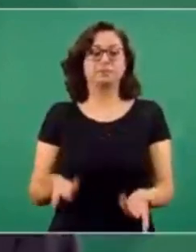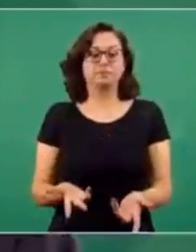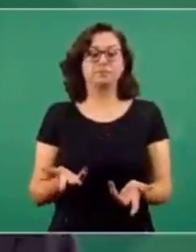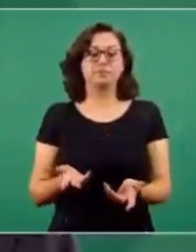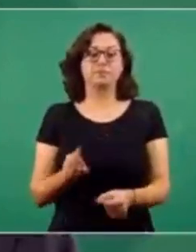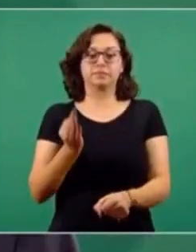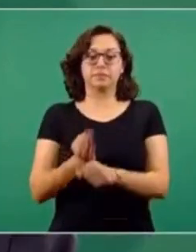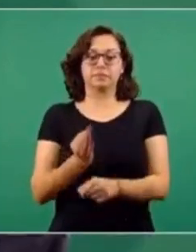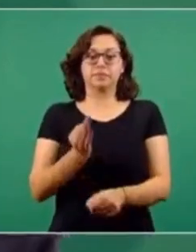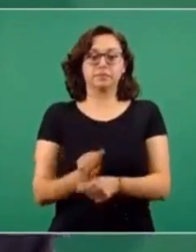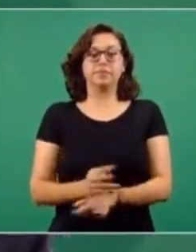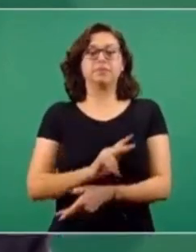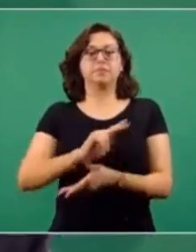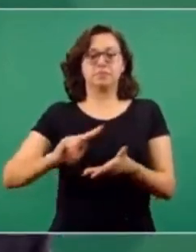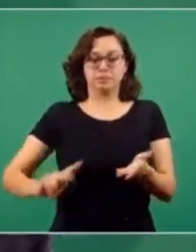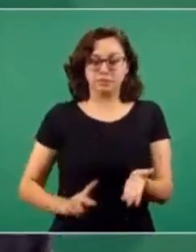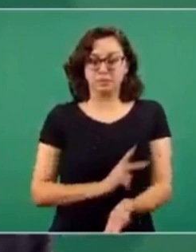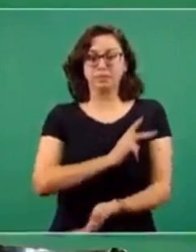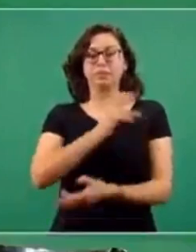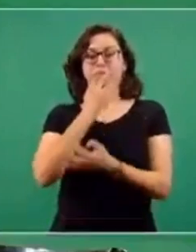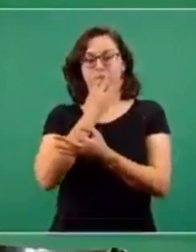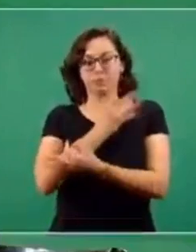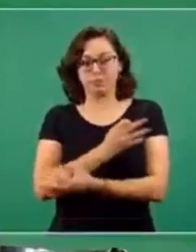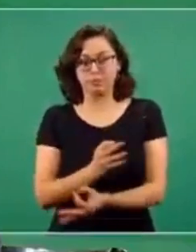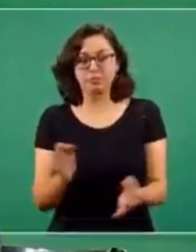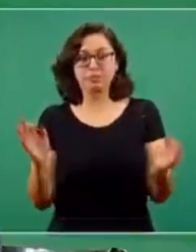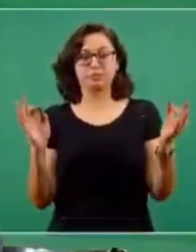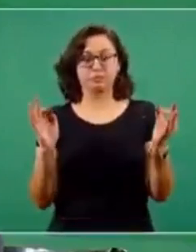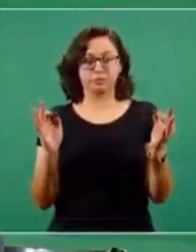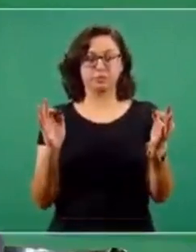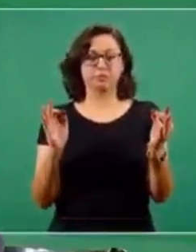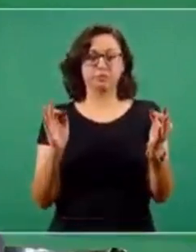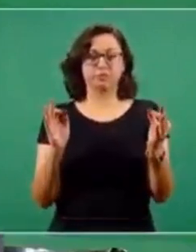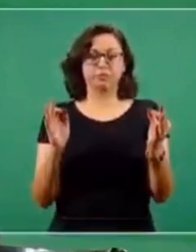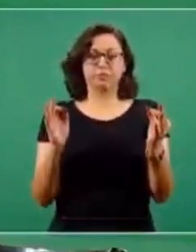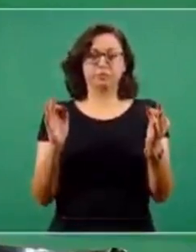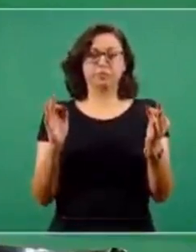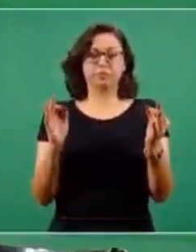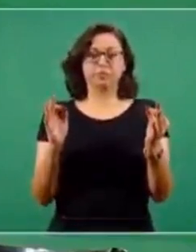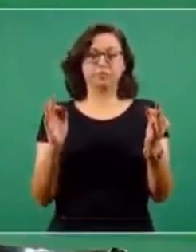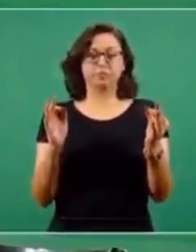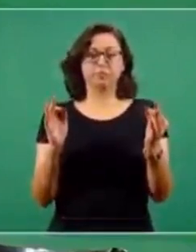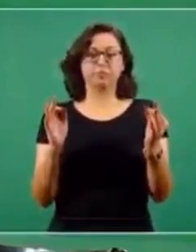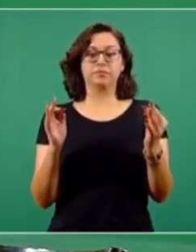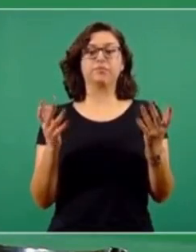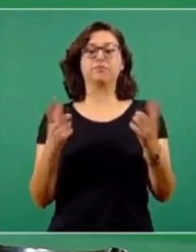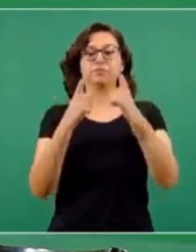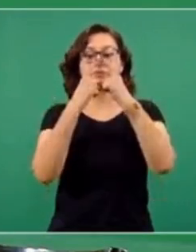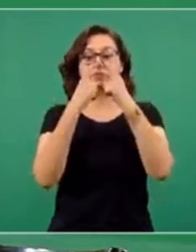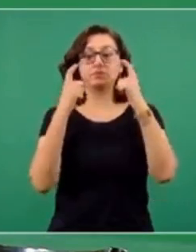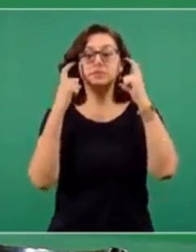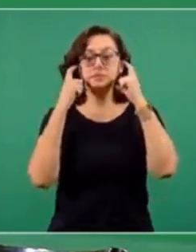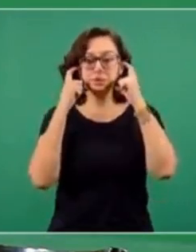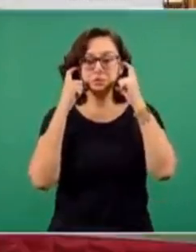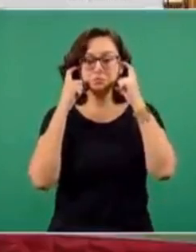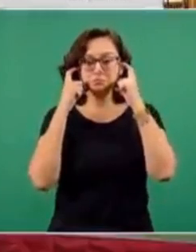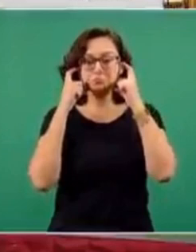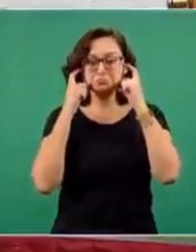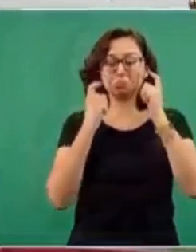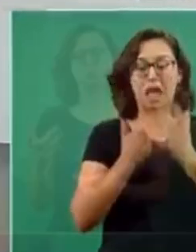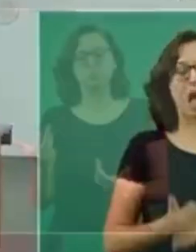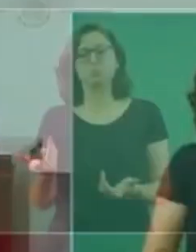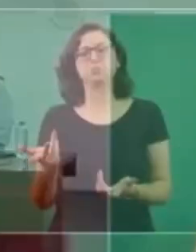en la medida en que está así conocido, es un elemento auxiliar de la